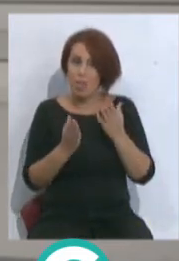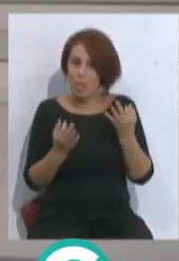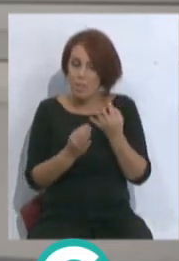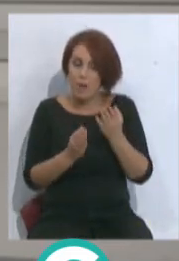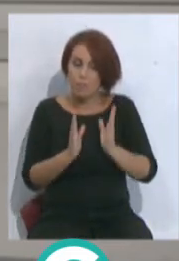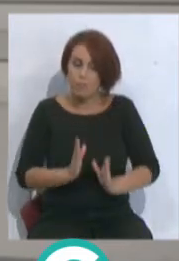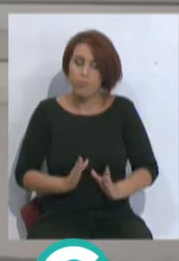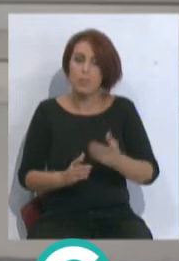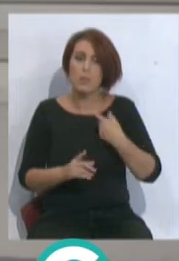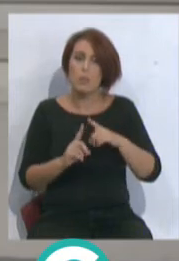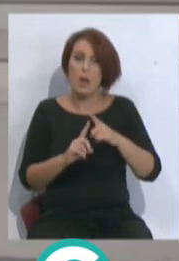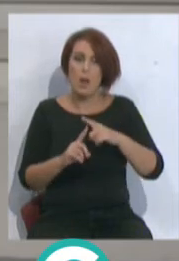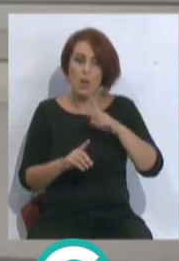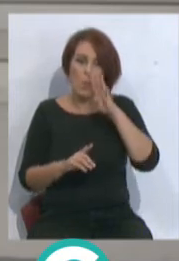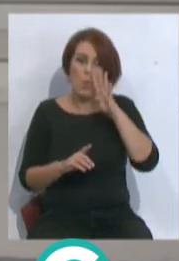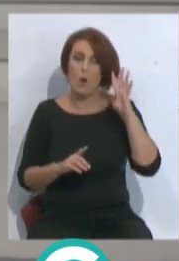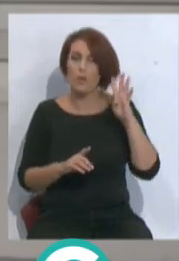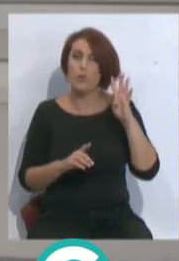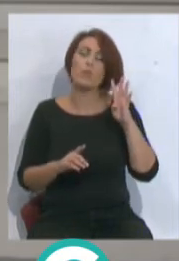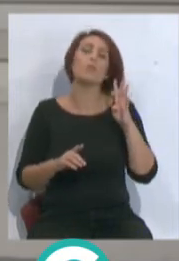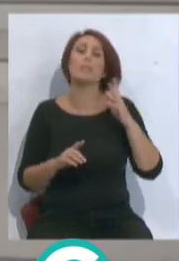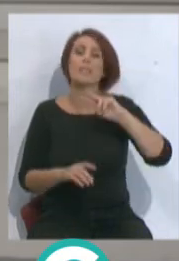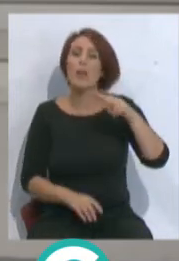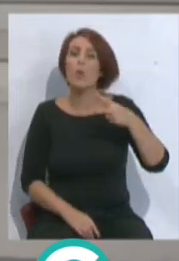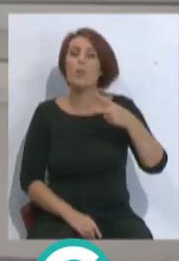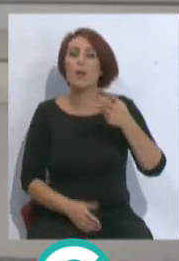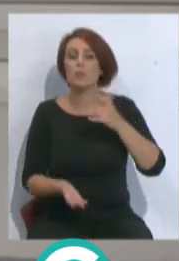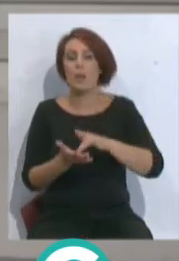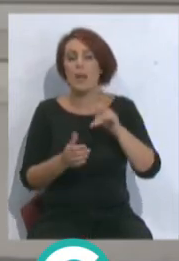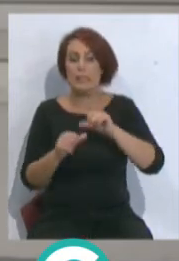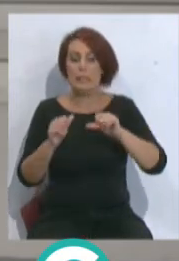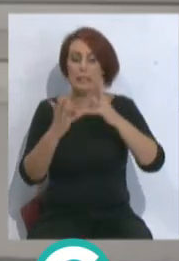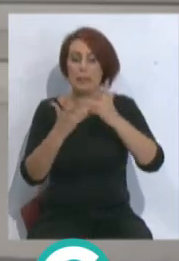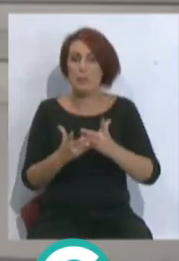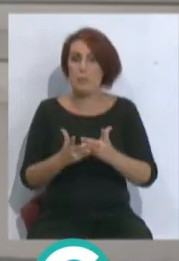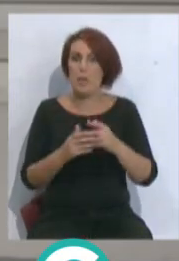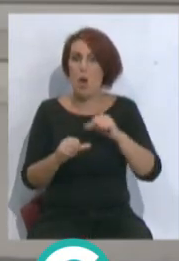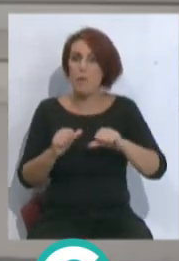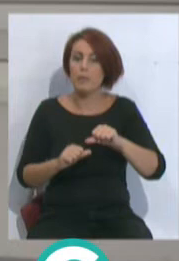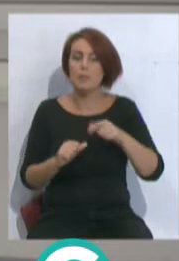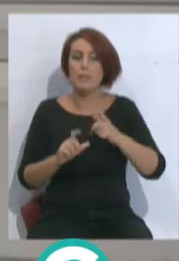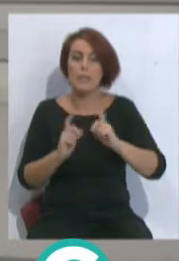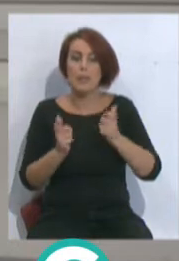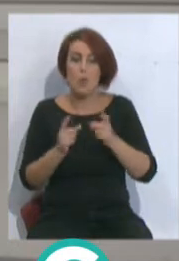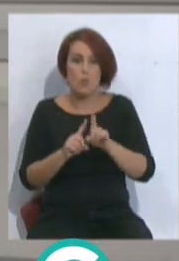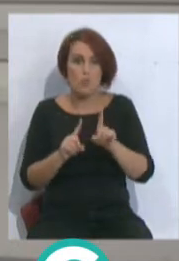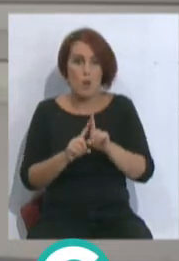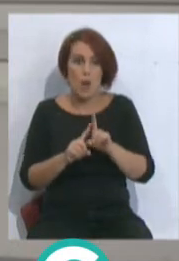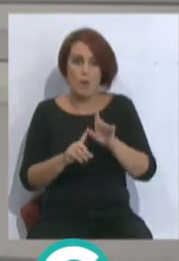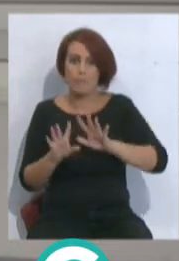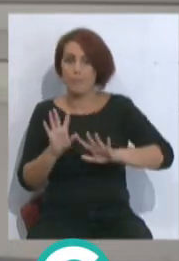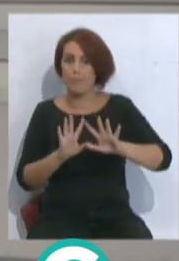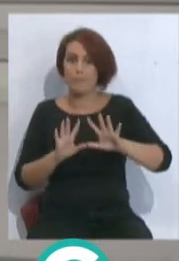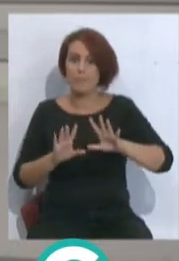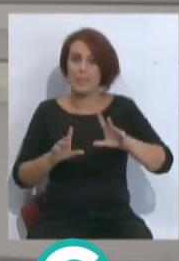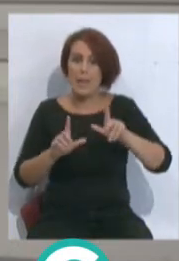Cervera cinco años, o sea, cuatro temporadas en segunda, cuando en la liguilla de los play-offs que el equipo era un desastre y le dio la vuelta al